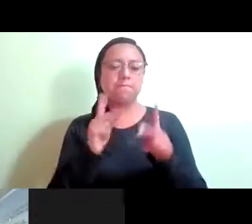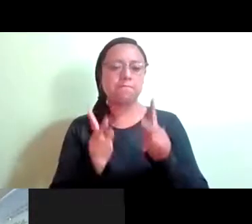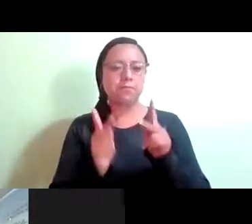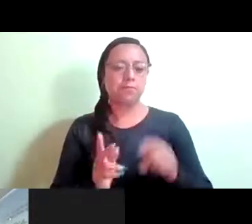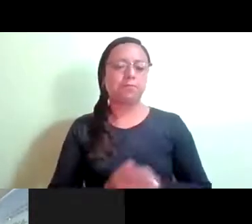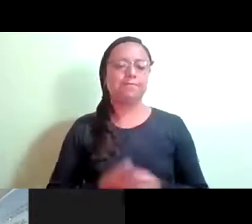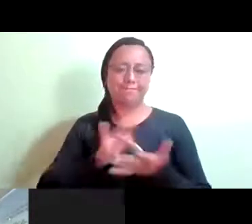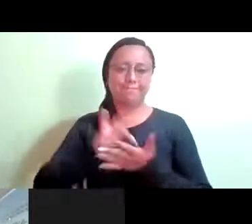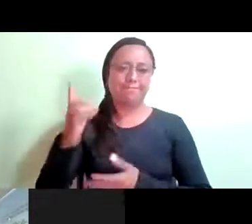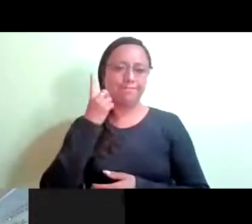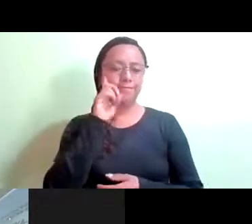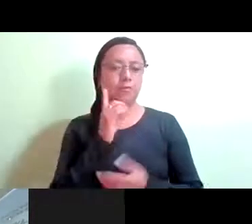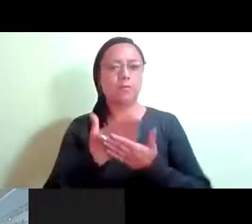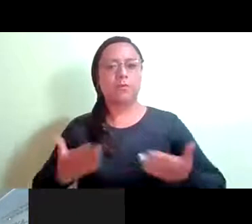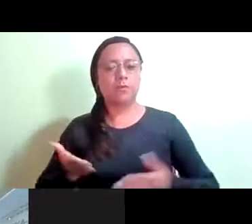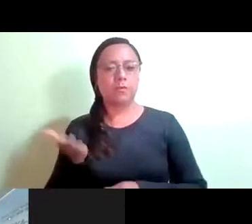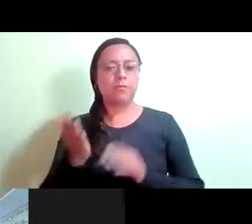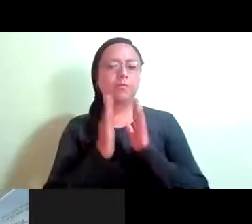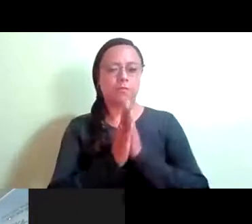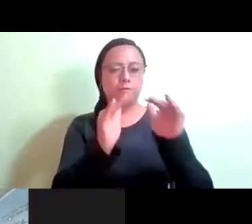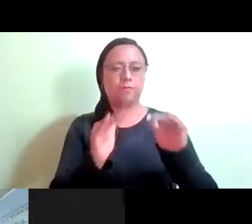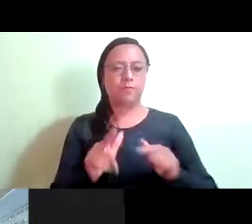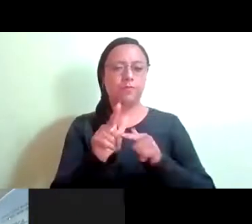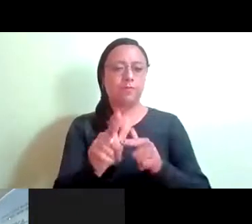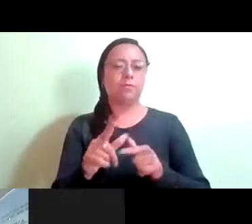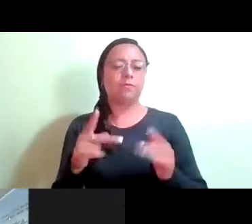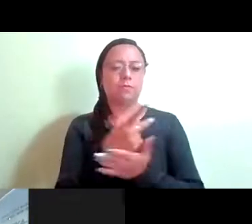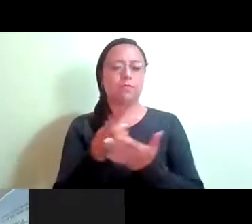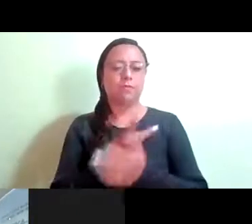Gracias, diputada. Les solicito que continuemos con el orden del día.